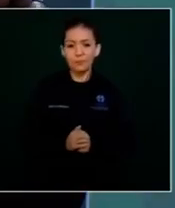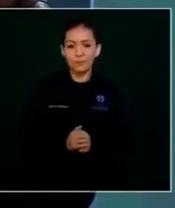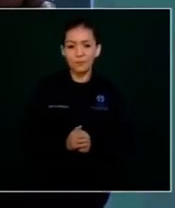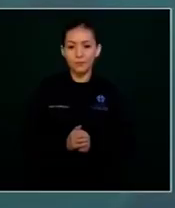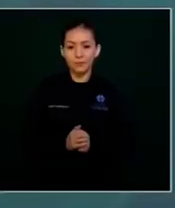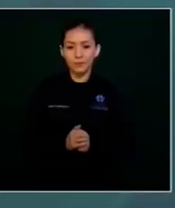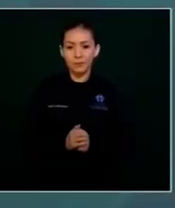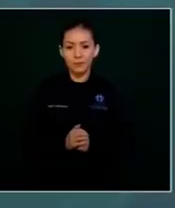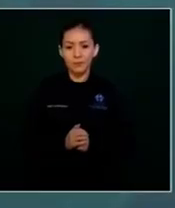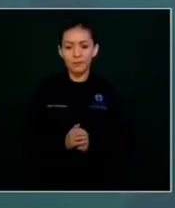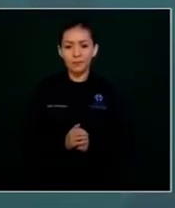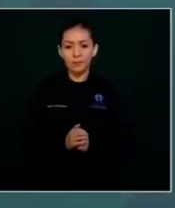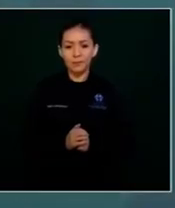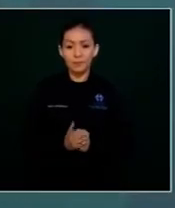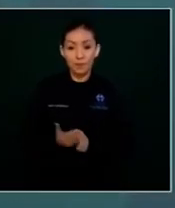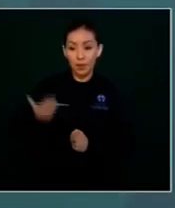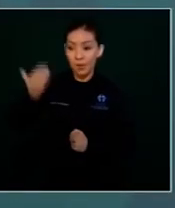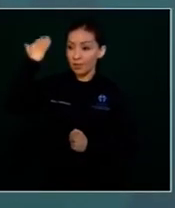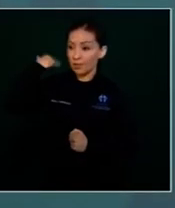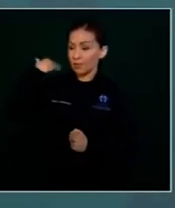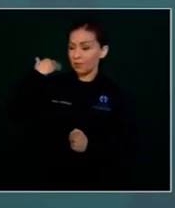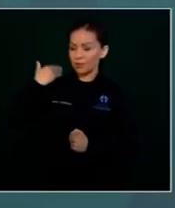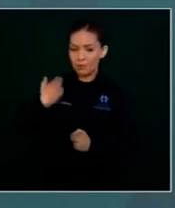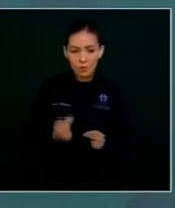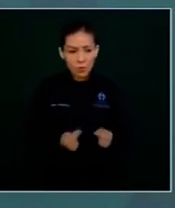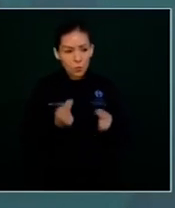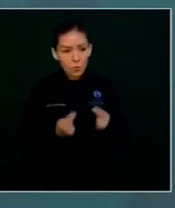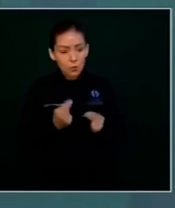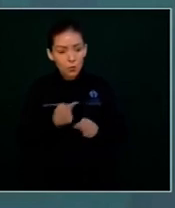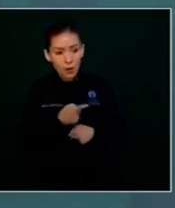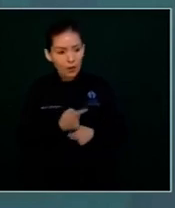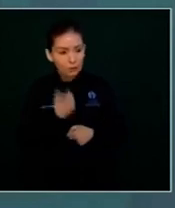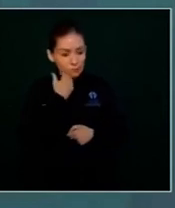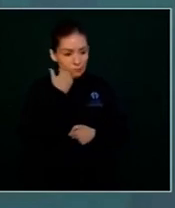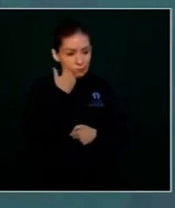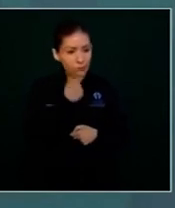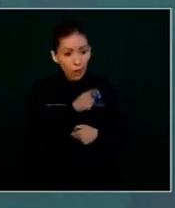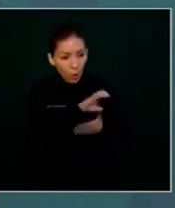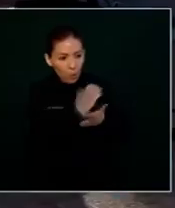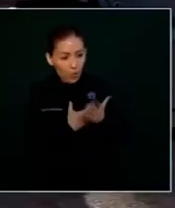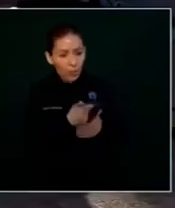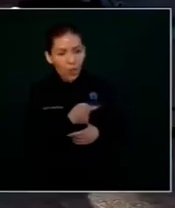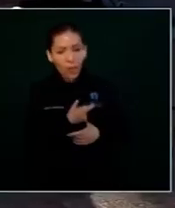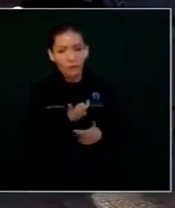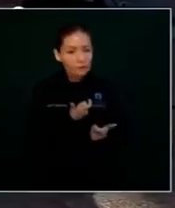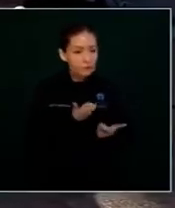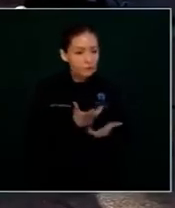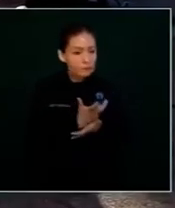los grandes negocios que se hacían con la autorización